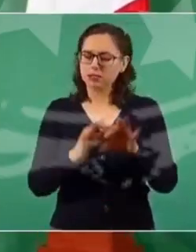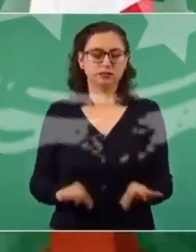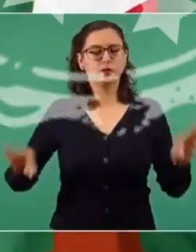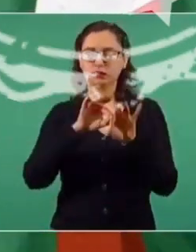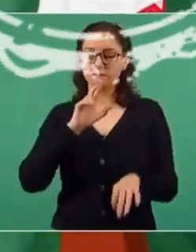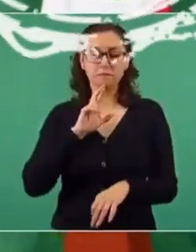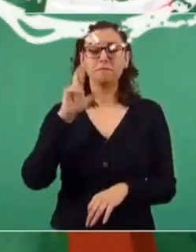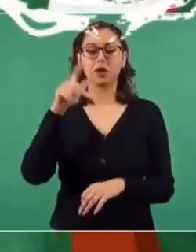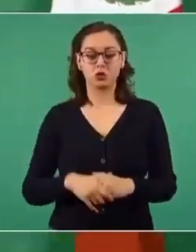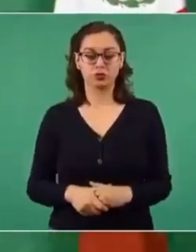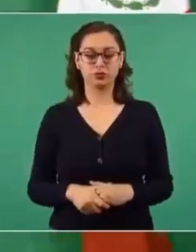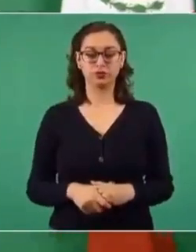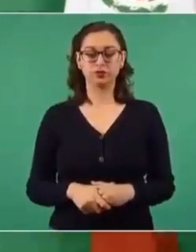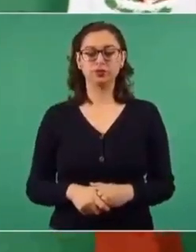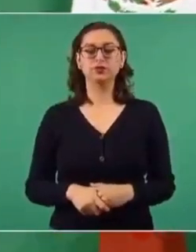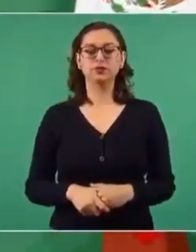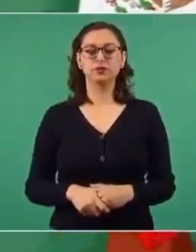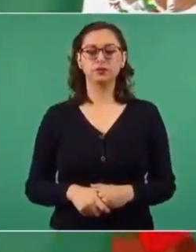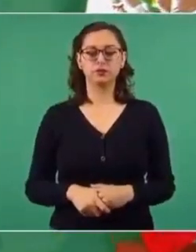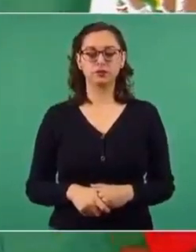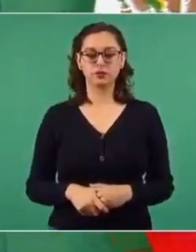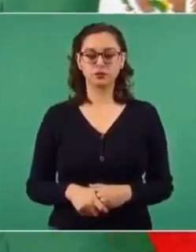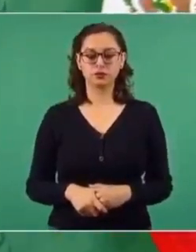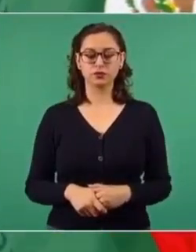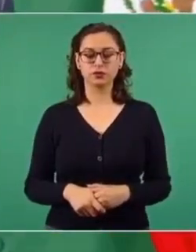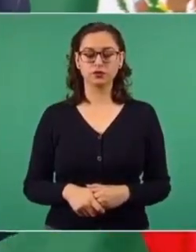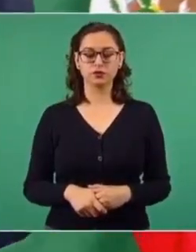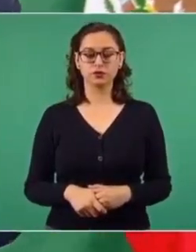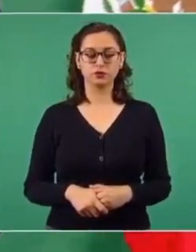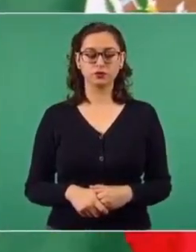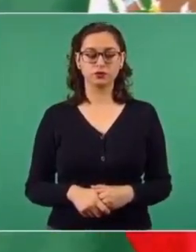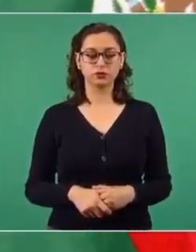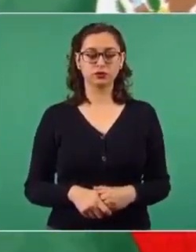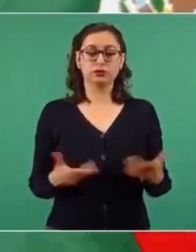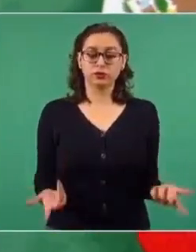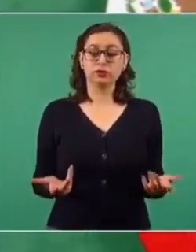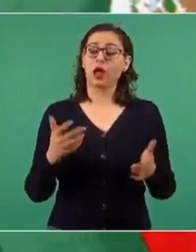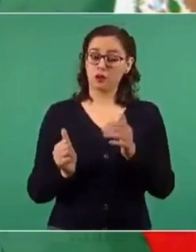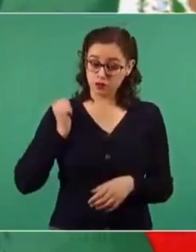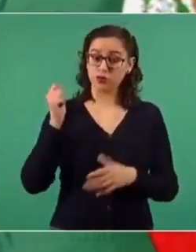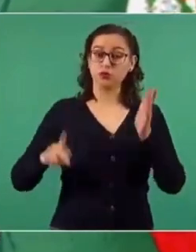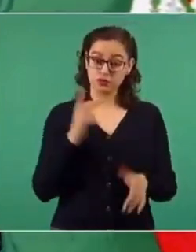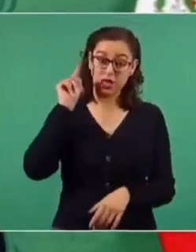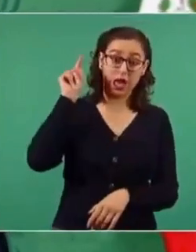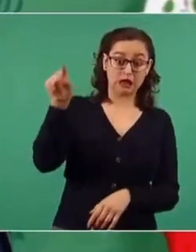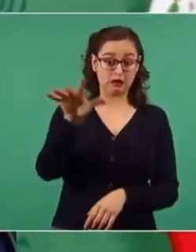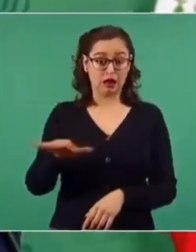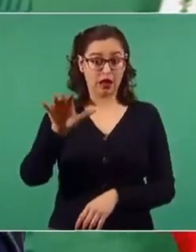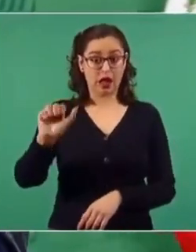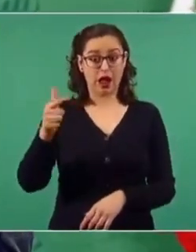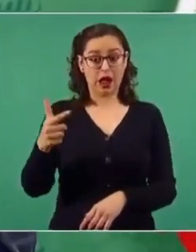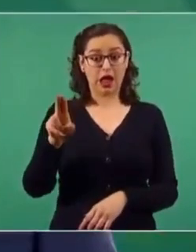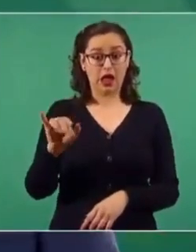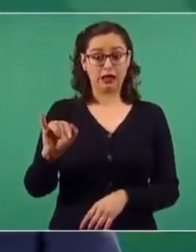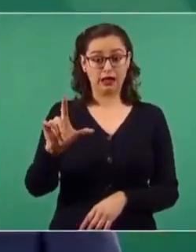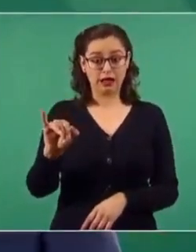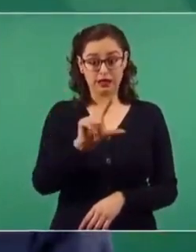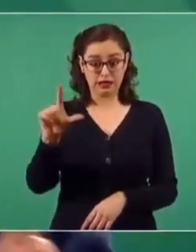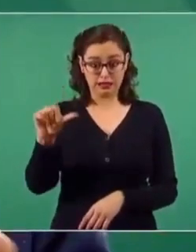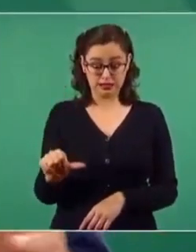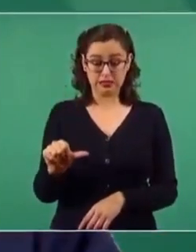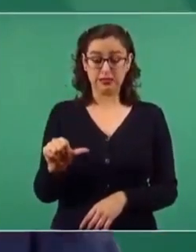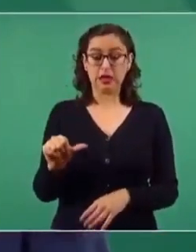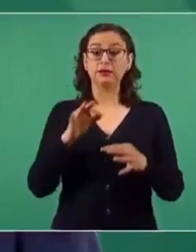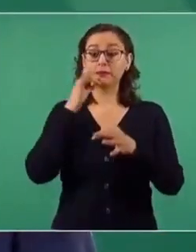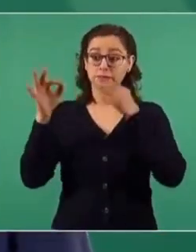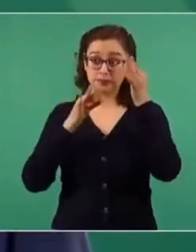Aquí aprovecho para decirle a los habitantes de Aguililla de que se llevó